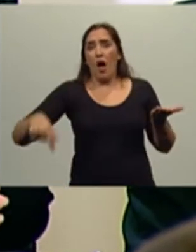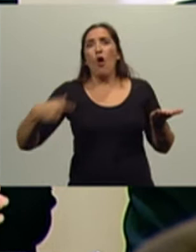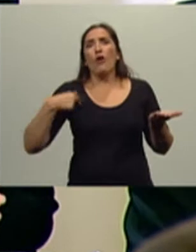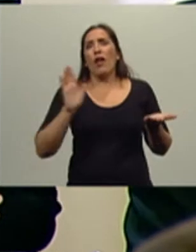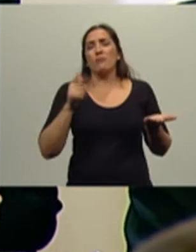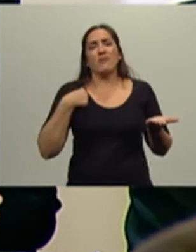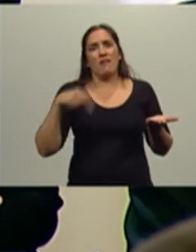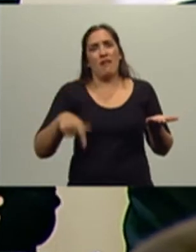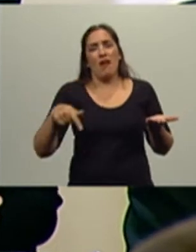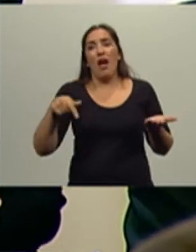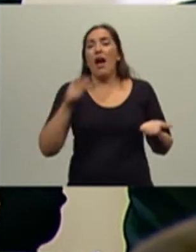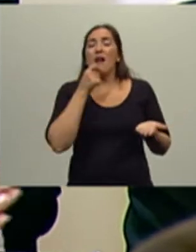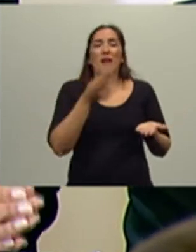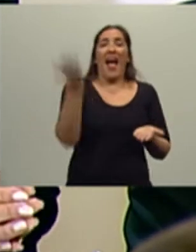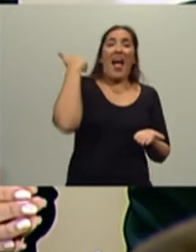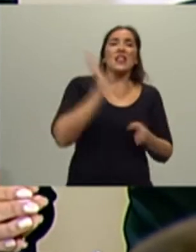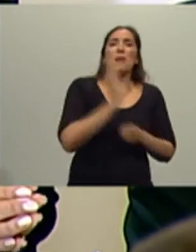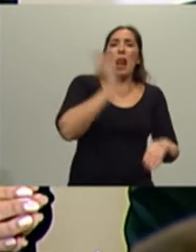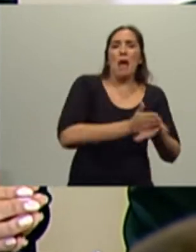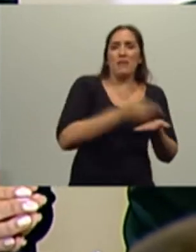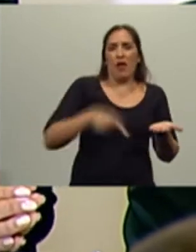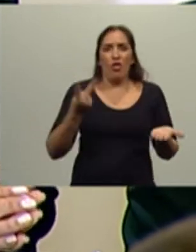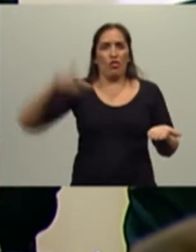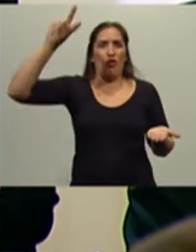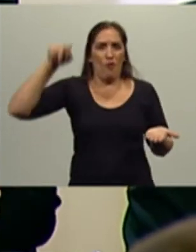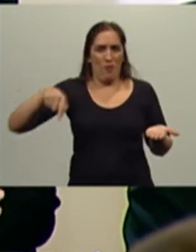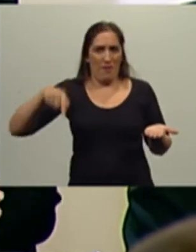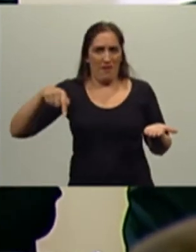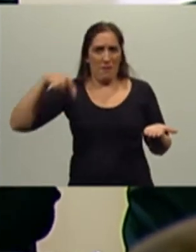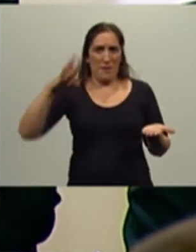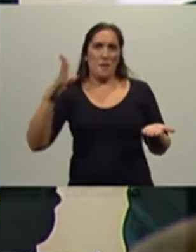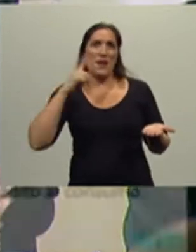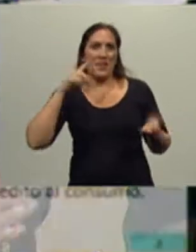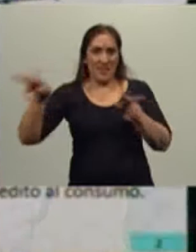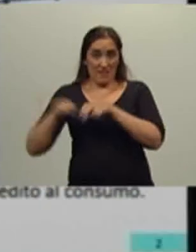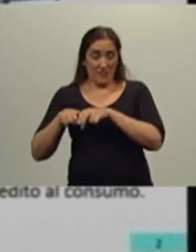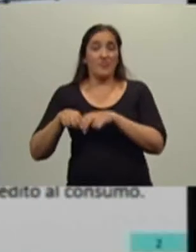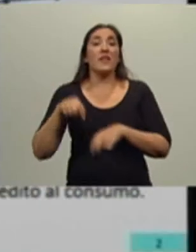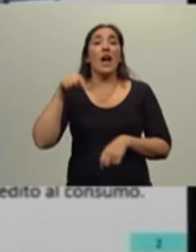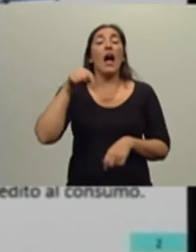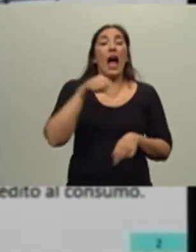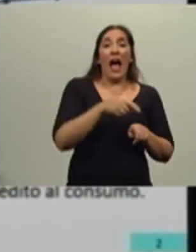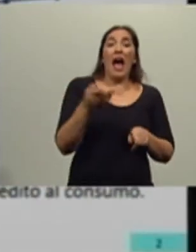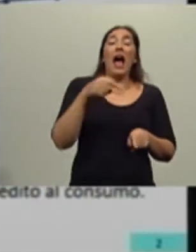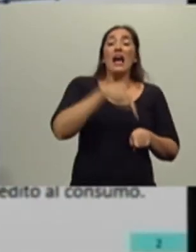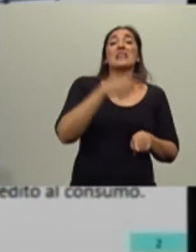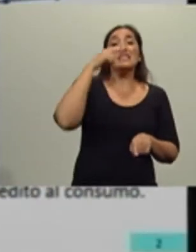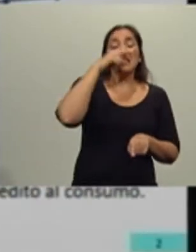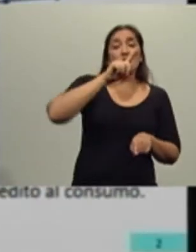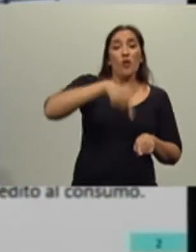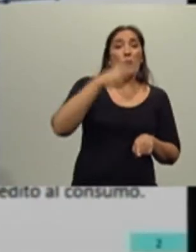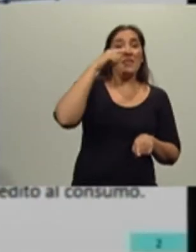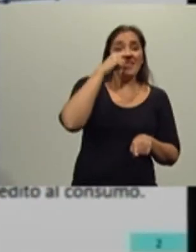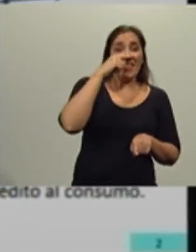la mitad acá me apunta académicamente el Ministro Kicillof, o sea que estamos en un 7,7%